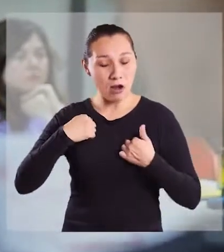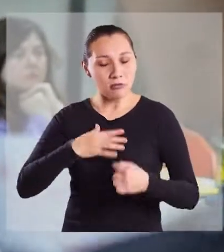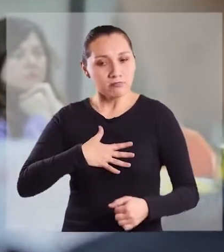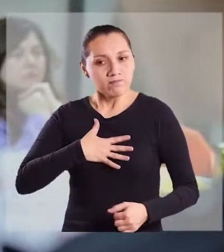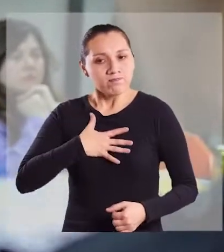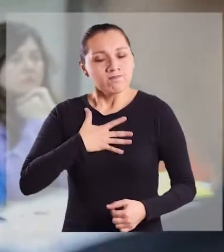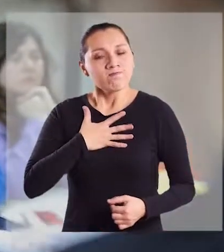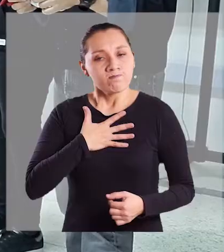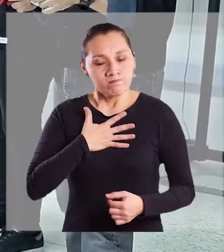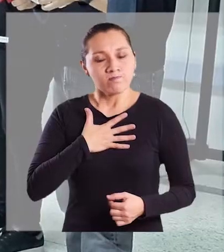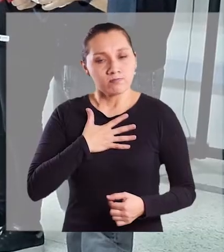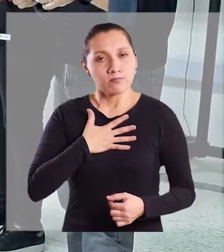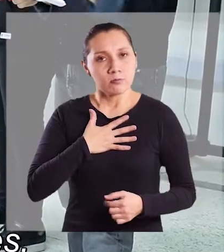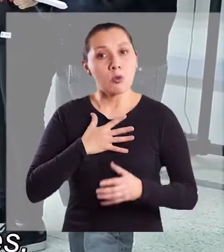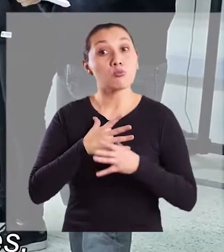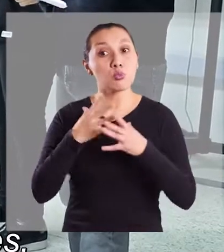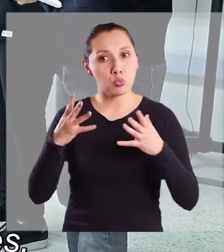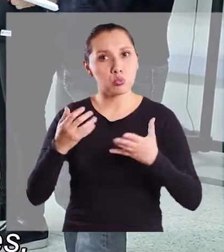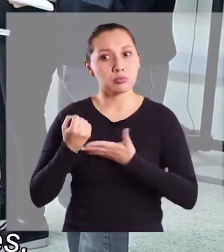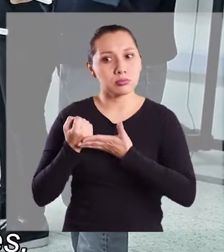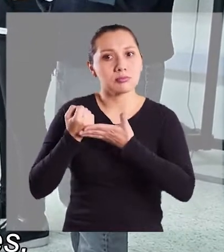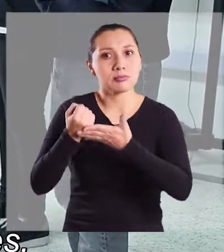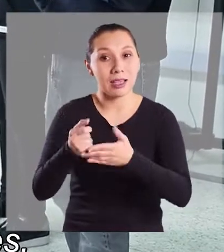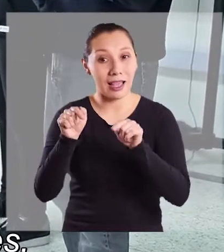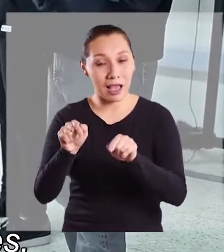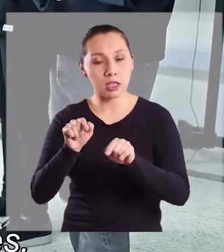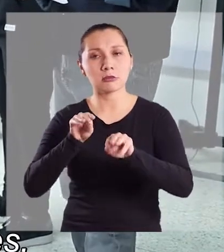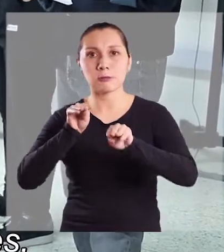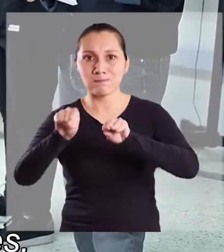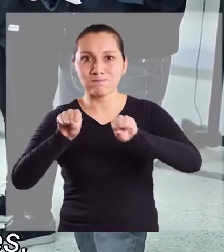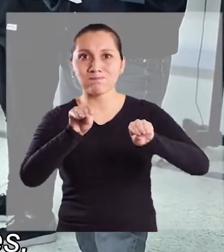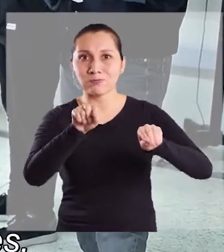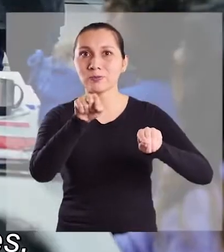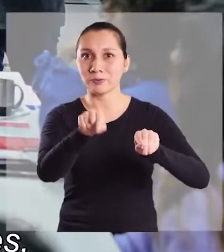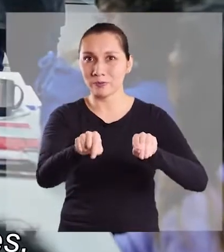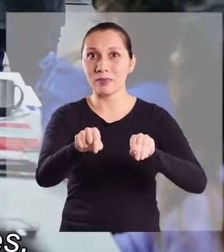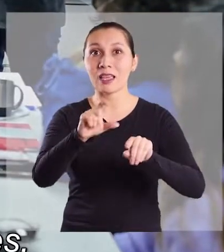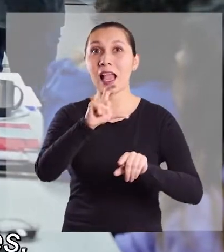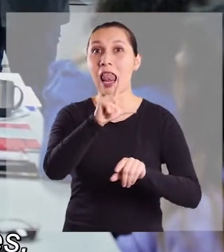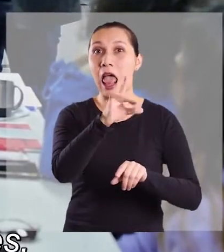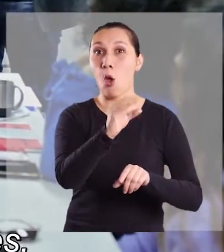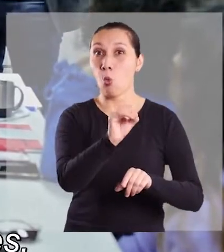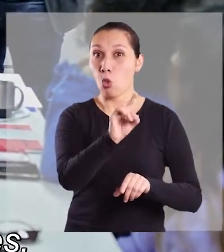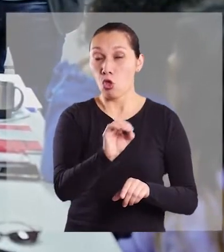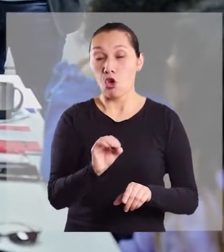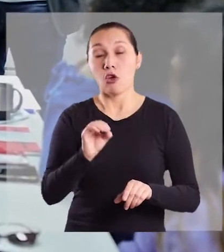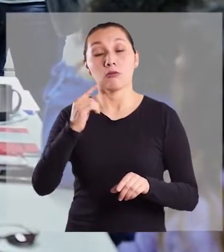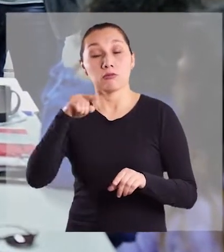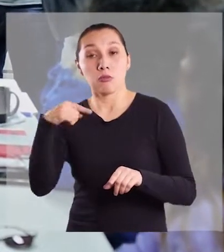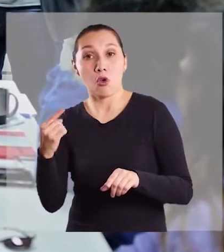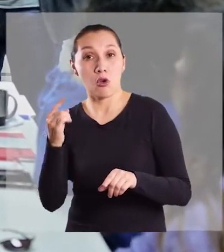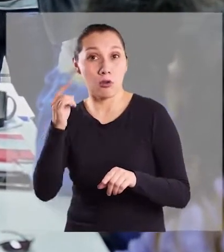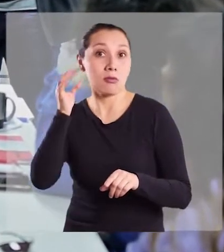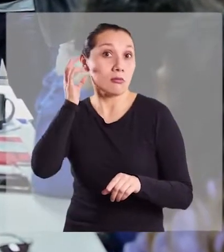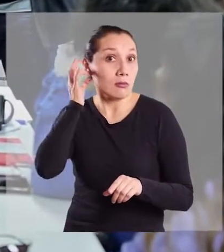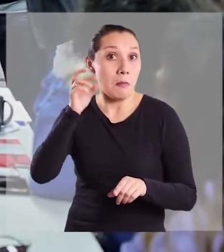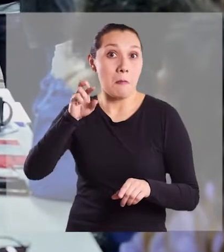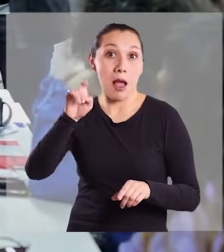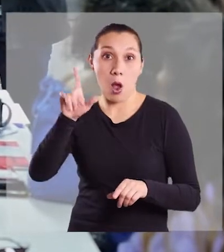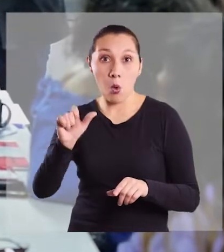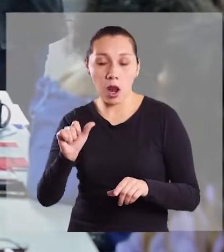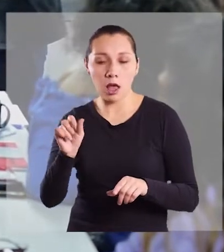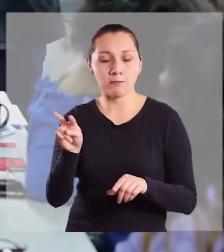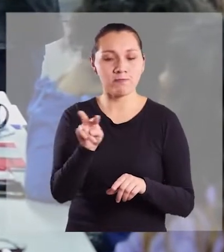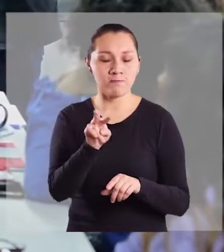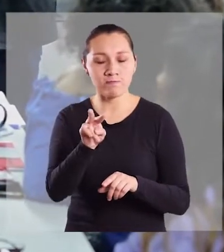sensible tenemos mucho que aportar. Entonces este llamado que hace Claudio de Girolam o Paula Caballería a